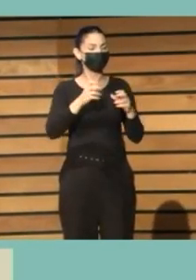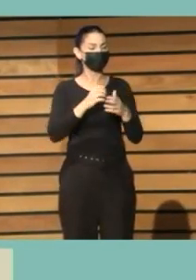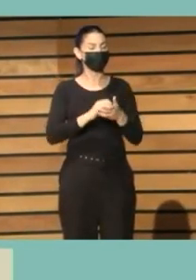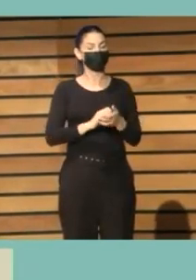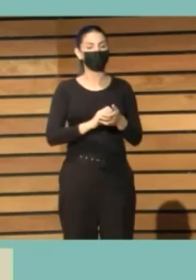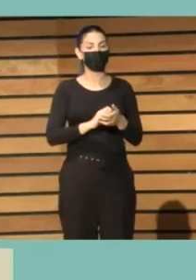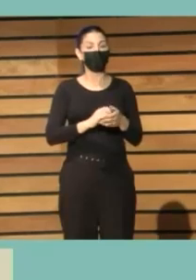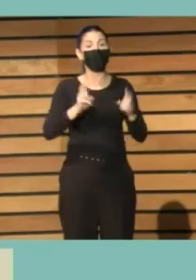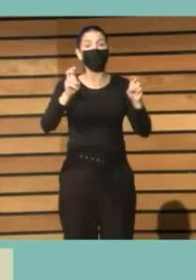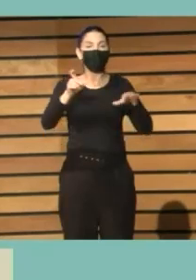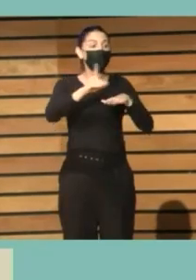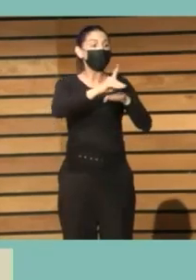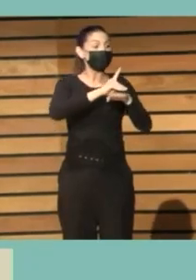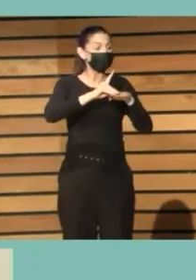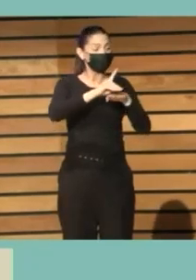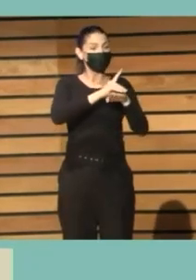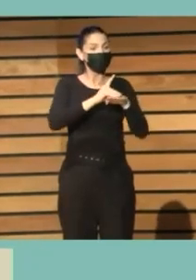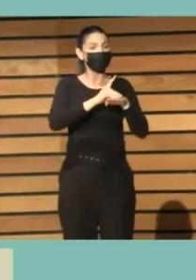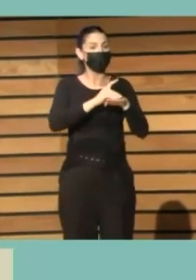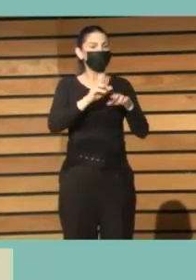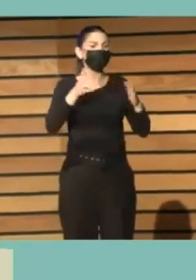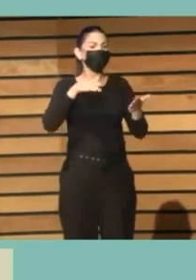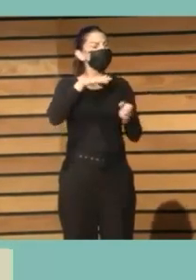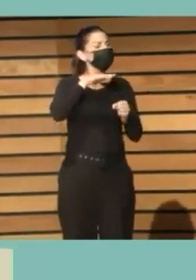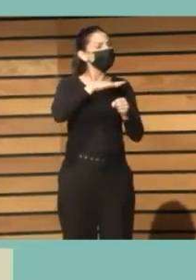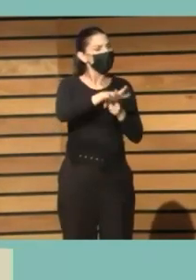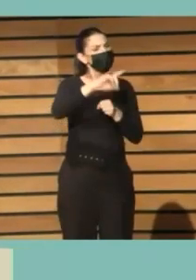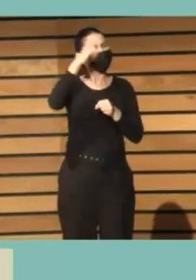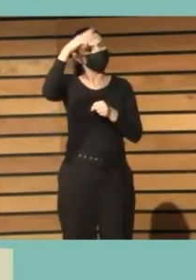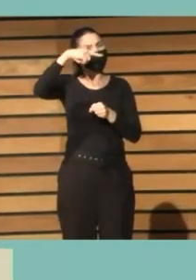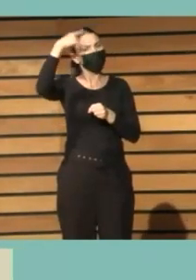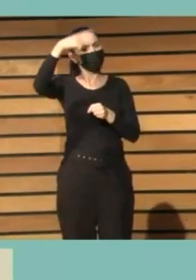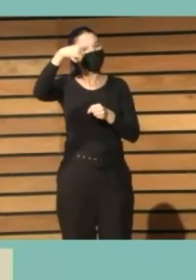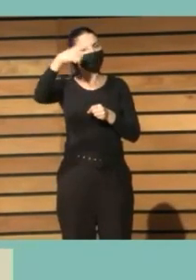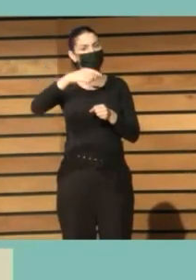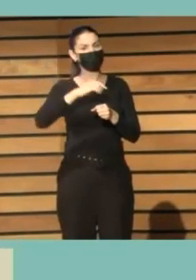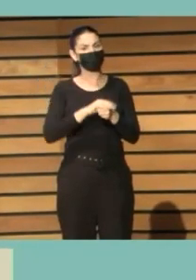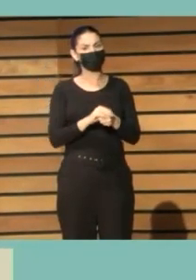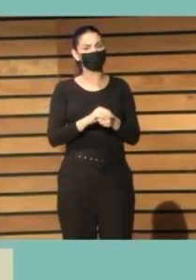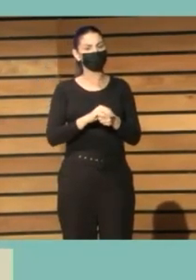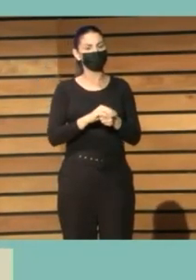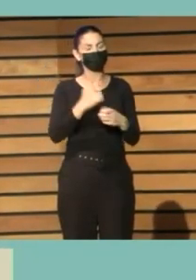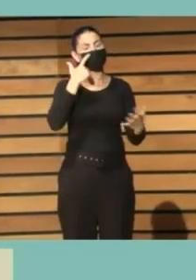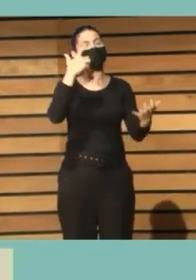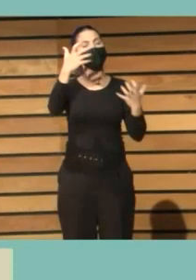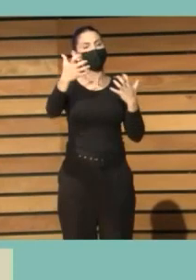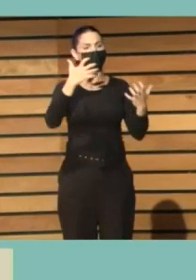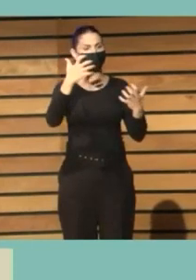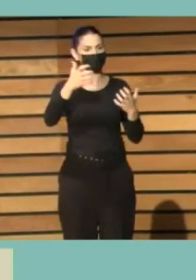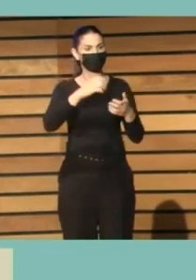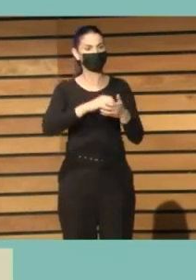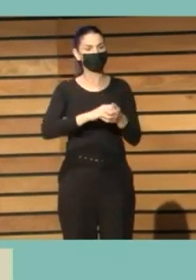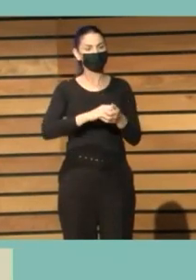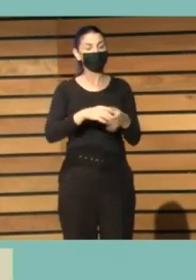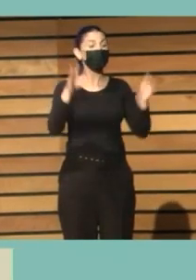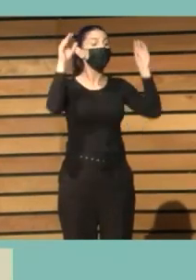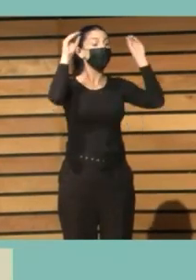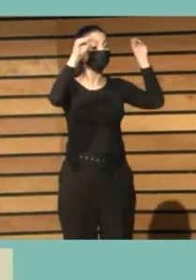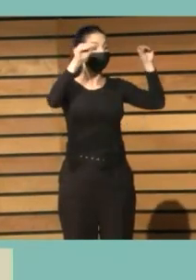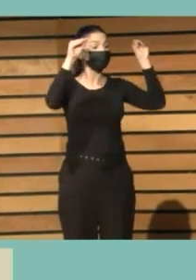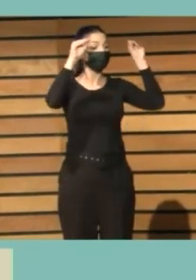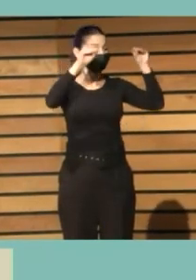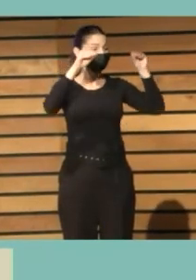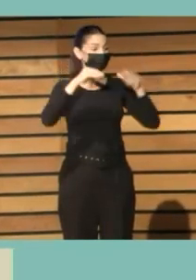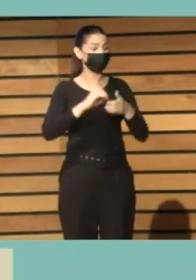que también lo digital puede permitir en el ámbito de la cultura y del arte. Esas formaciones podrían